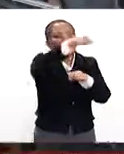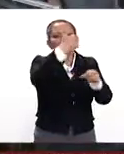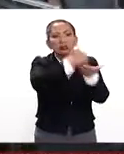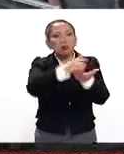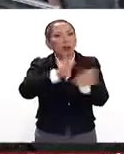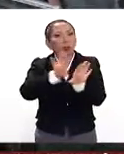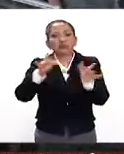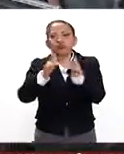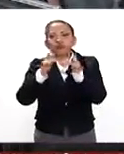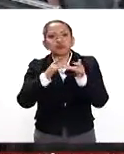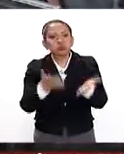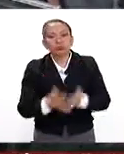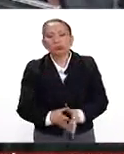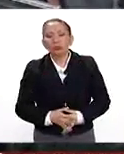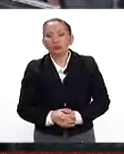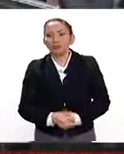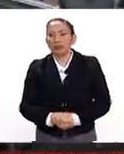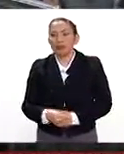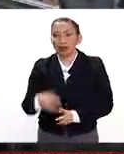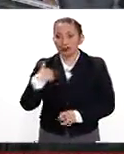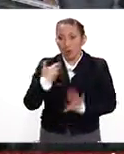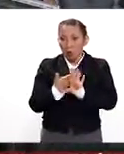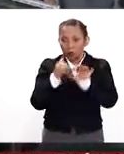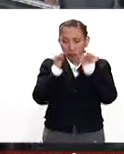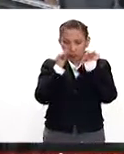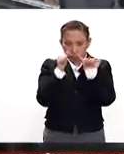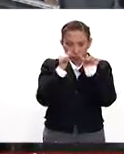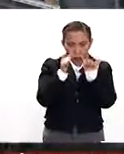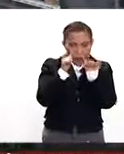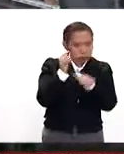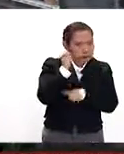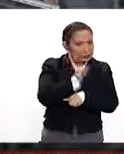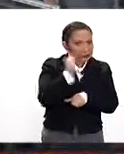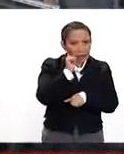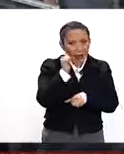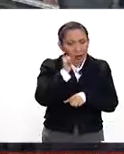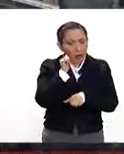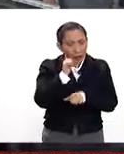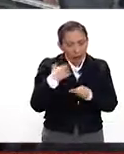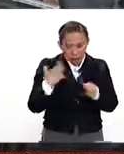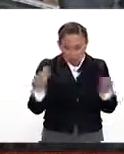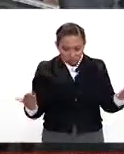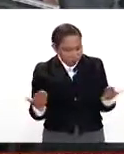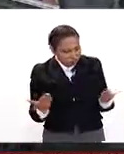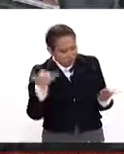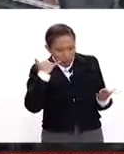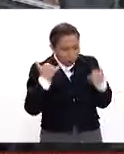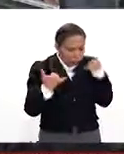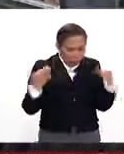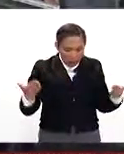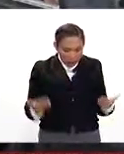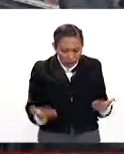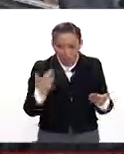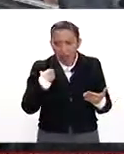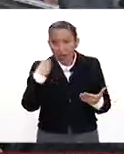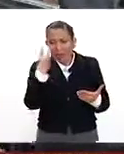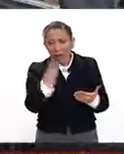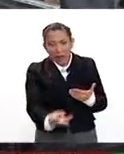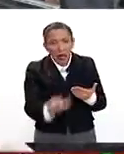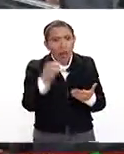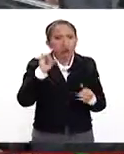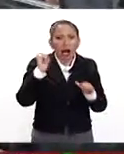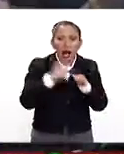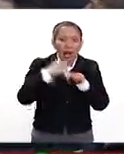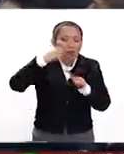de México? Bueno, yo estoy muy al pendiente de mis dos celulares, de mis tres rayos que tengo, cualquier